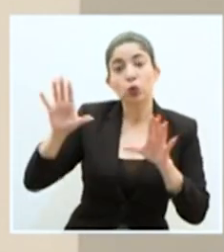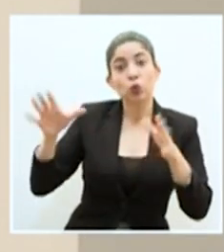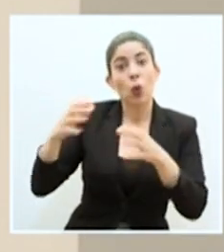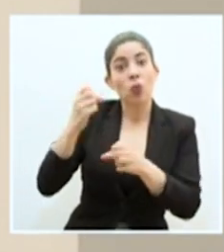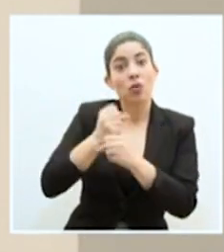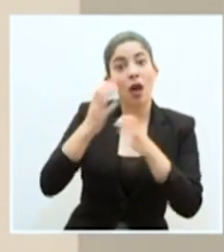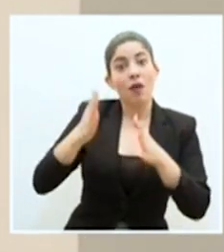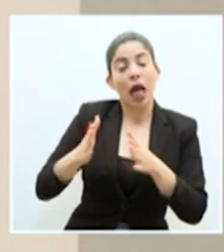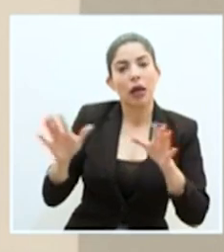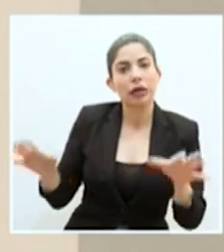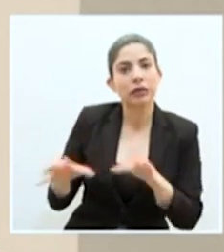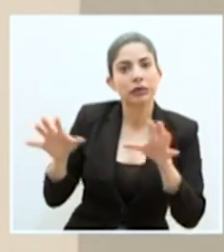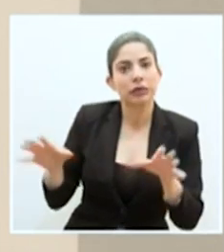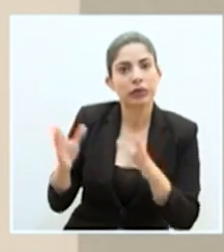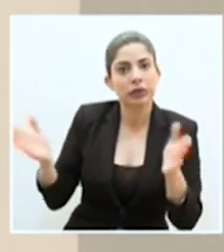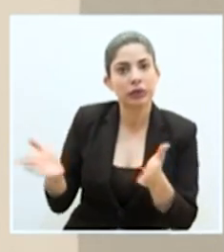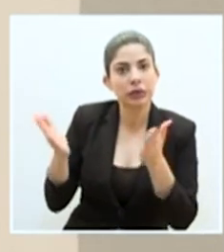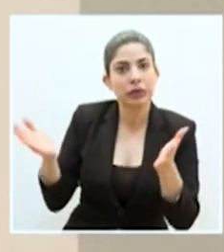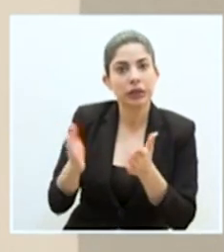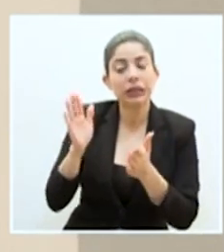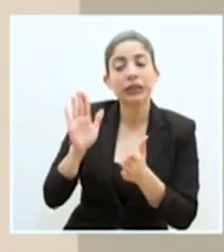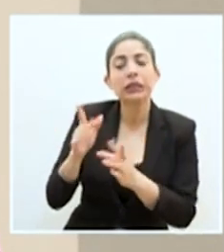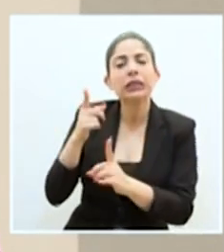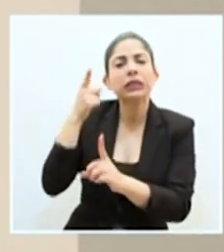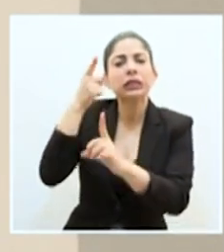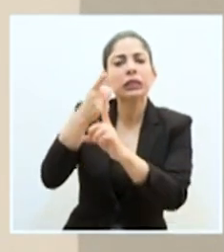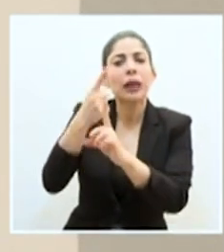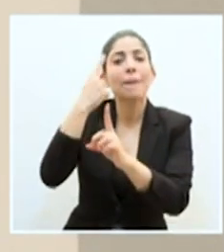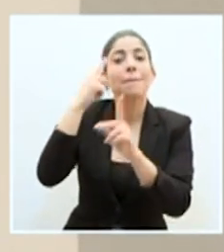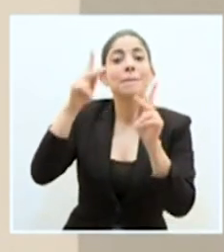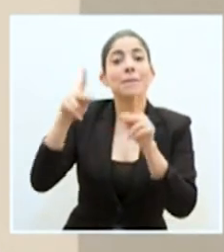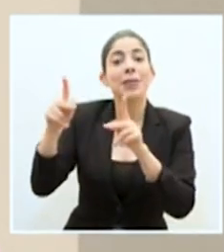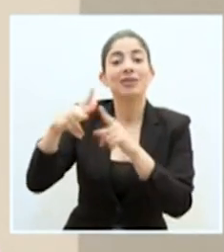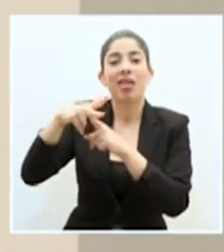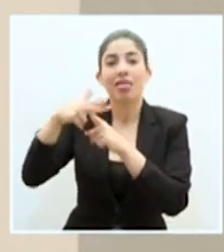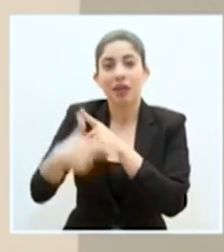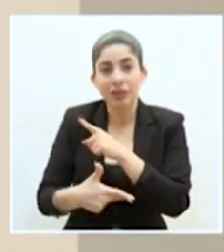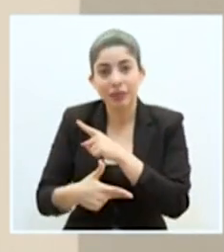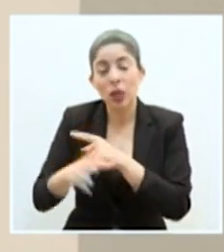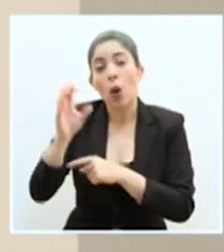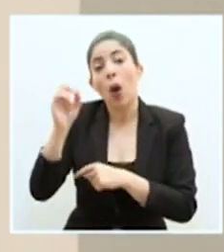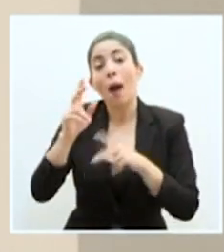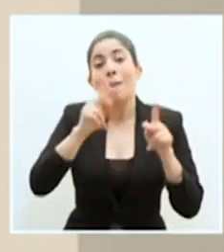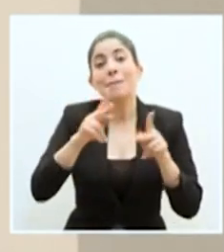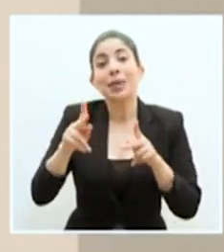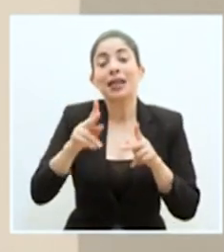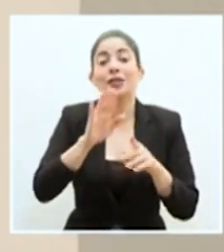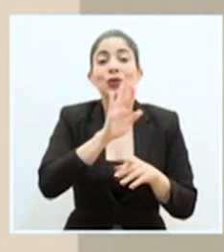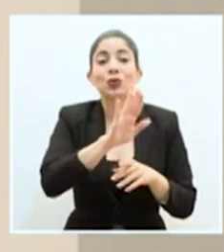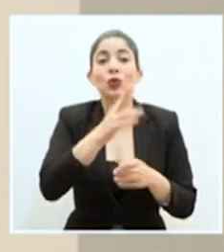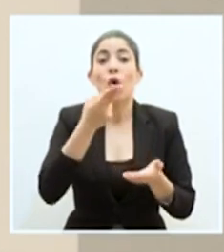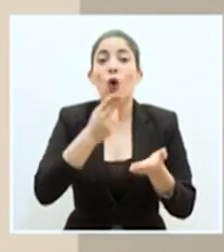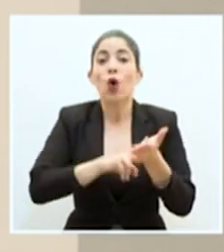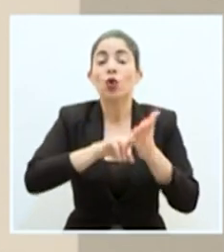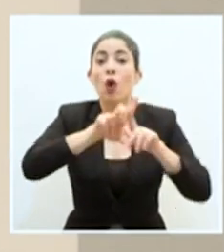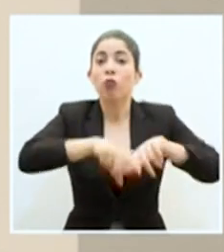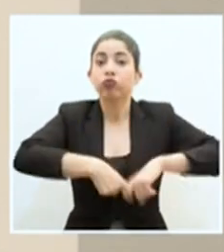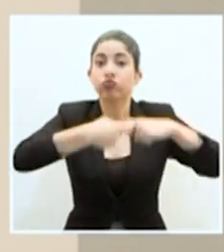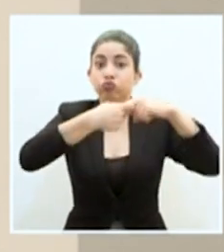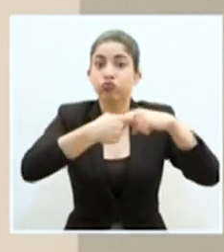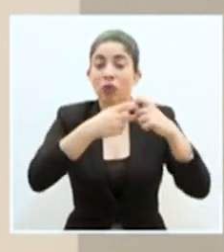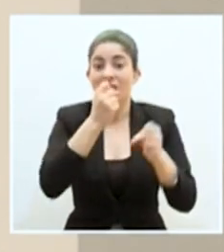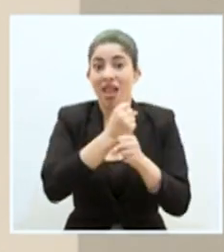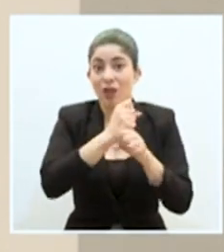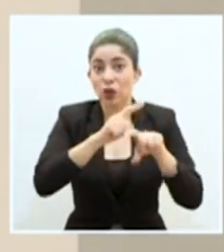trabajo. está dirigida tanto a personas despedidas como a personas que tienen suspensión de sus contratos de